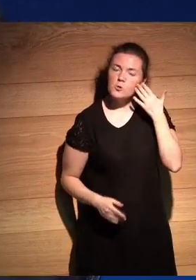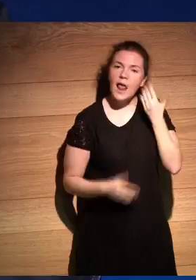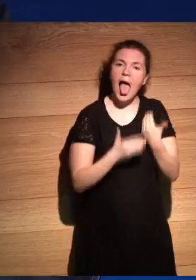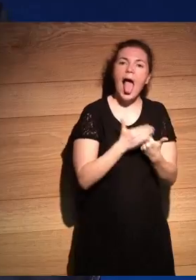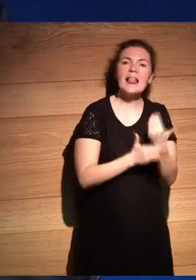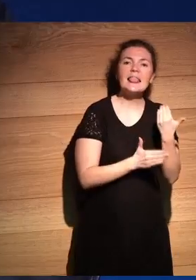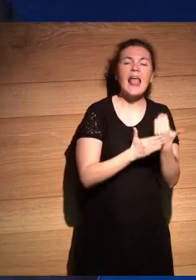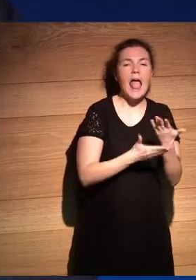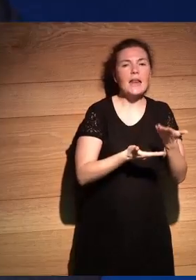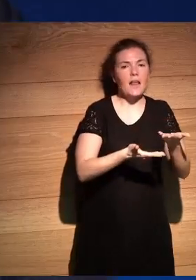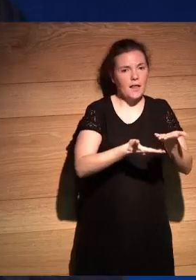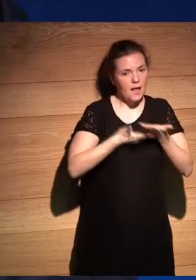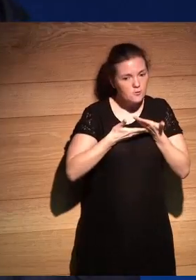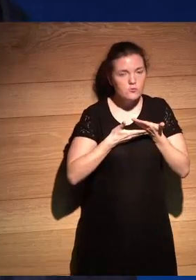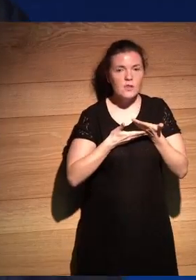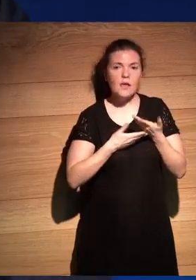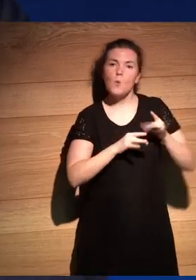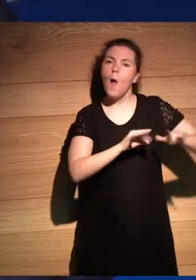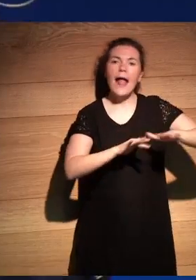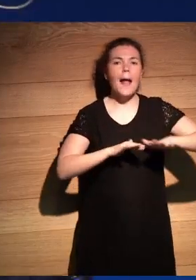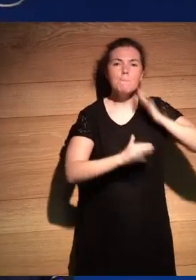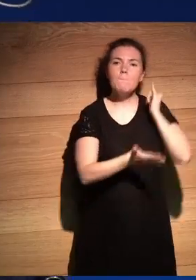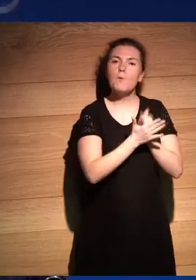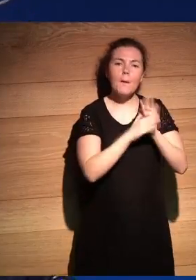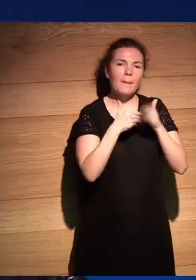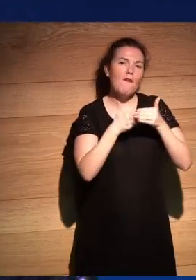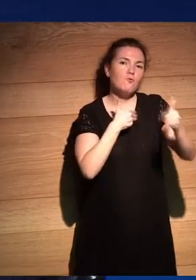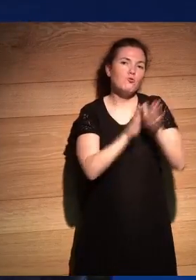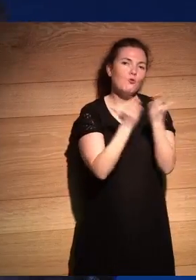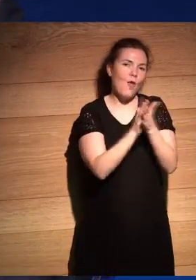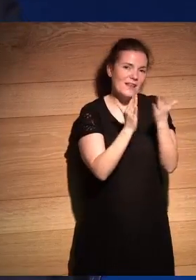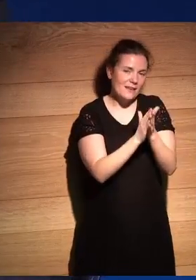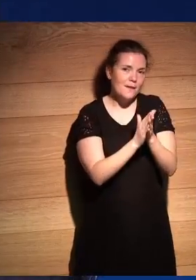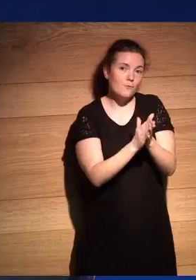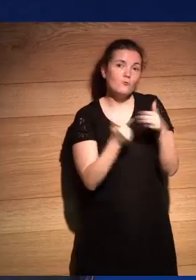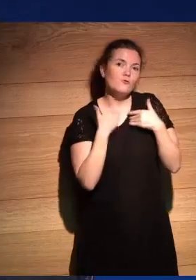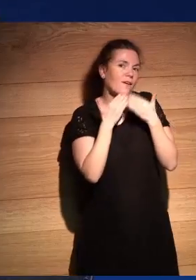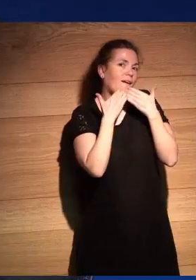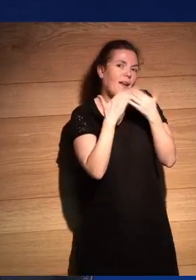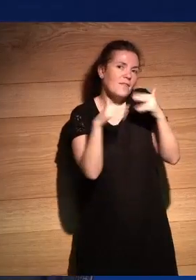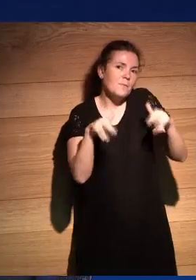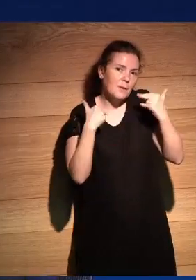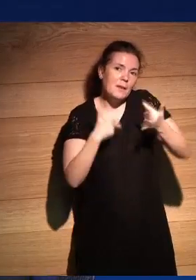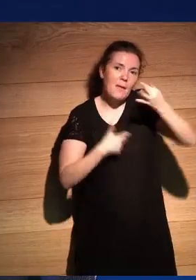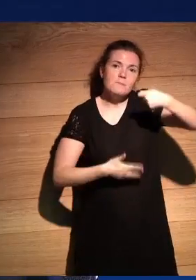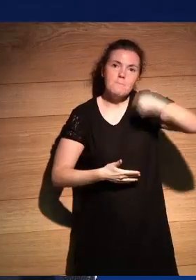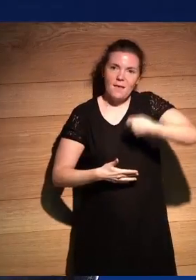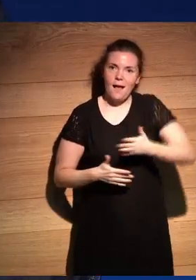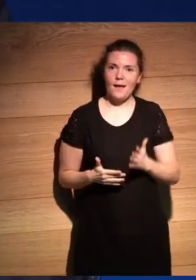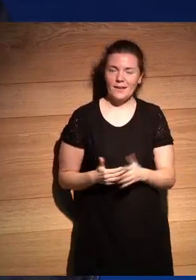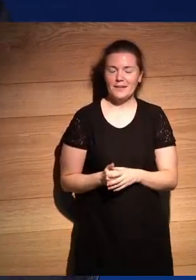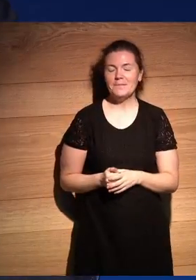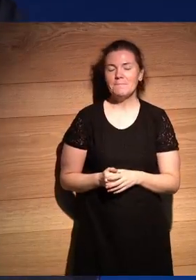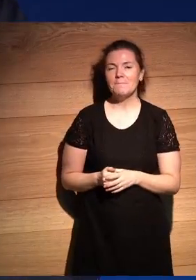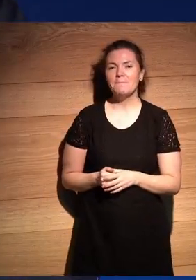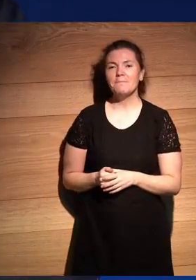como campo de pruebas de mis futuros libros la verdad y eso tengo que agradecerles mucho que me permitan eso y además que me paguen por eso